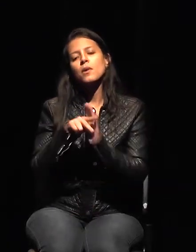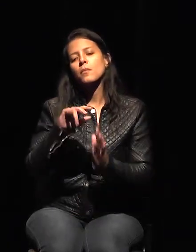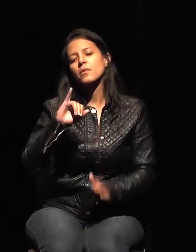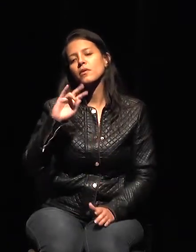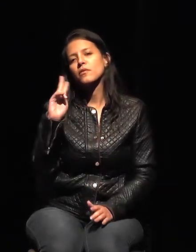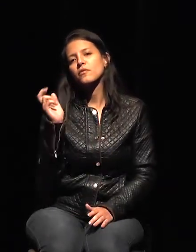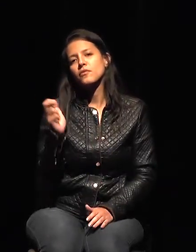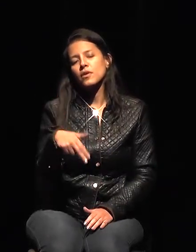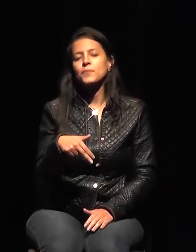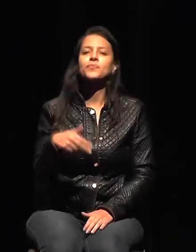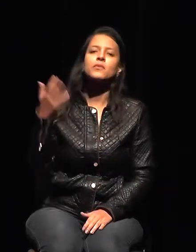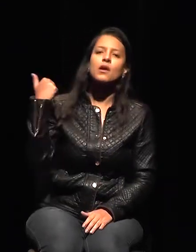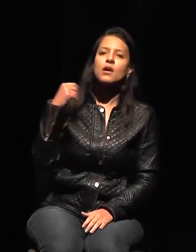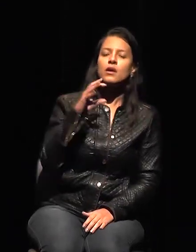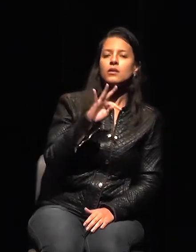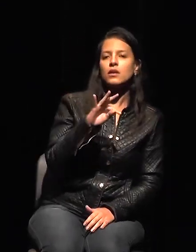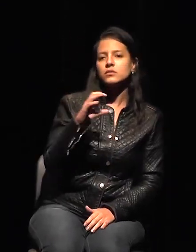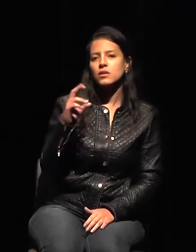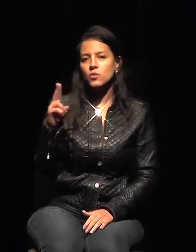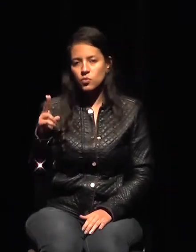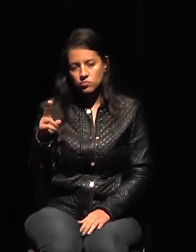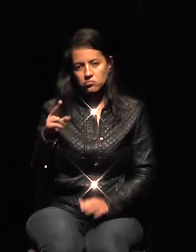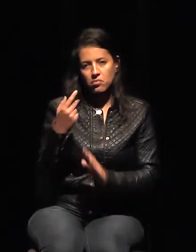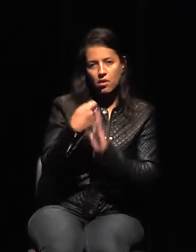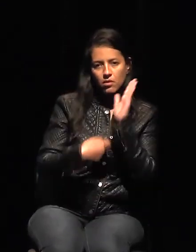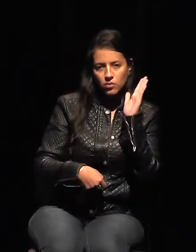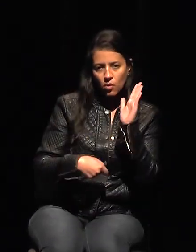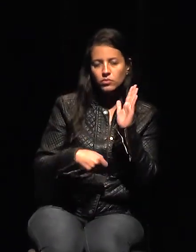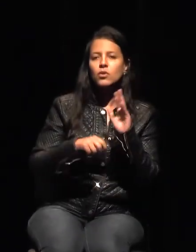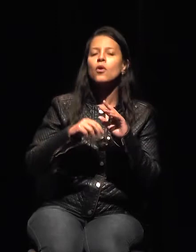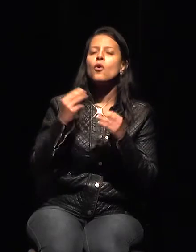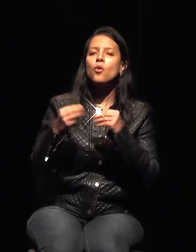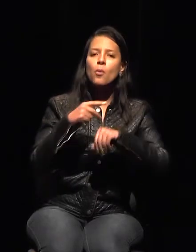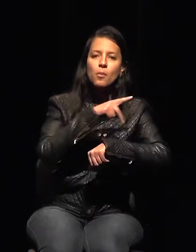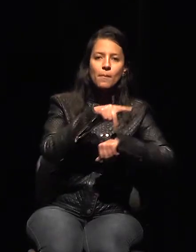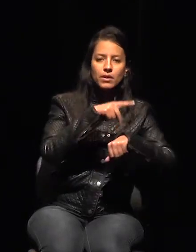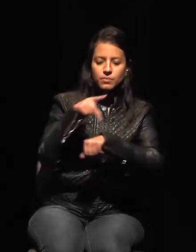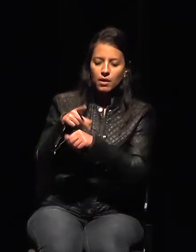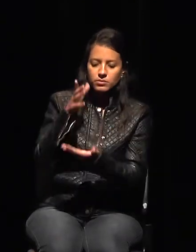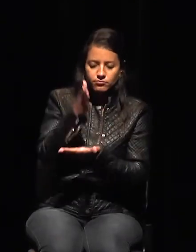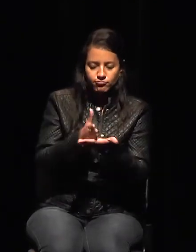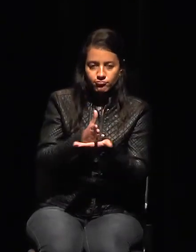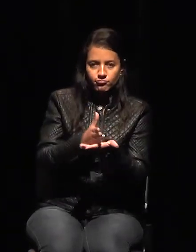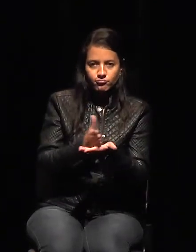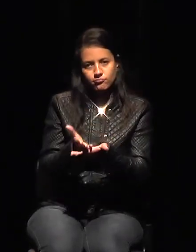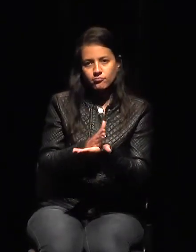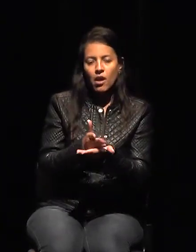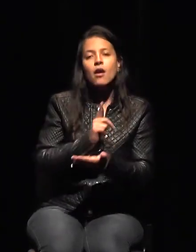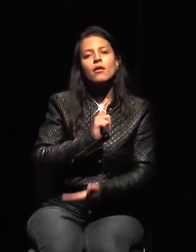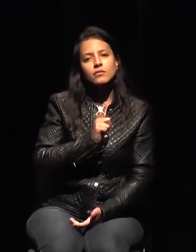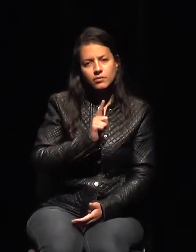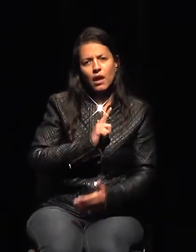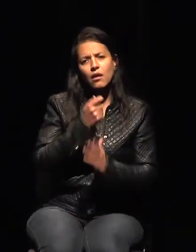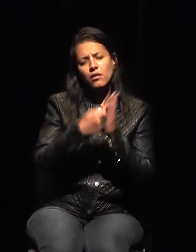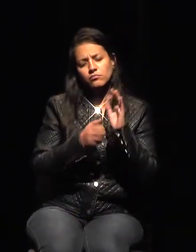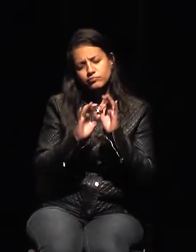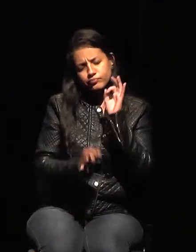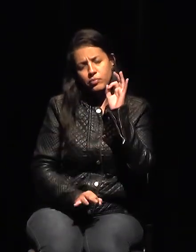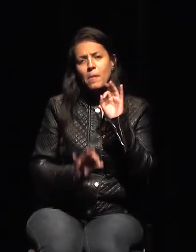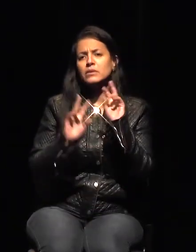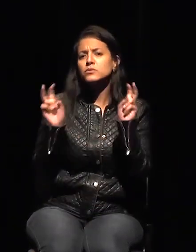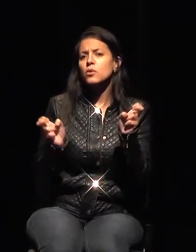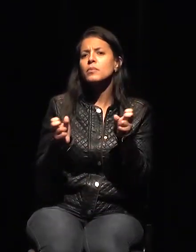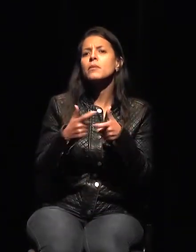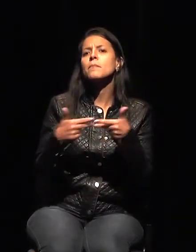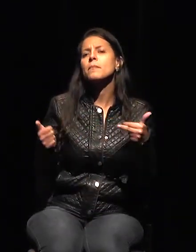las fronteras, parece que es un informe muy amplio, pero no habla en ningún momento ese informe sobre los bienes culturales. Lo que